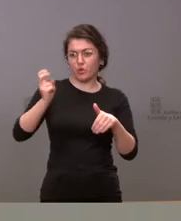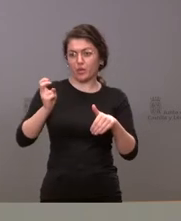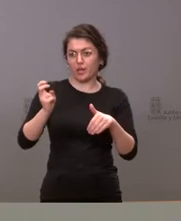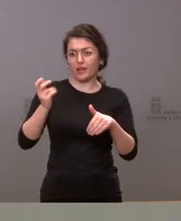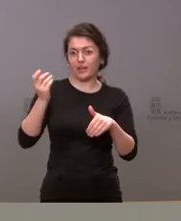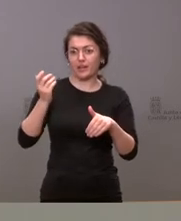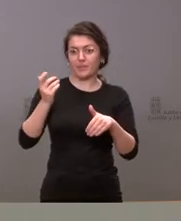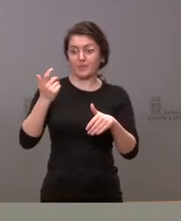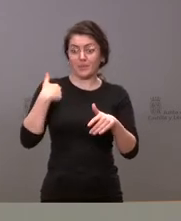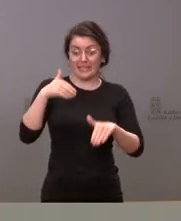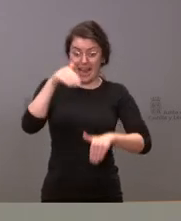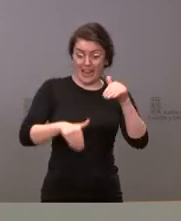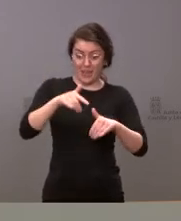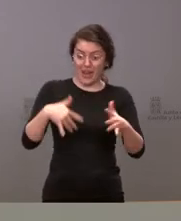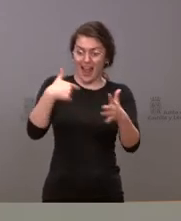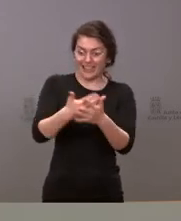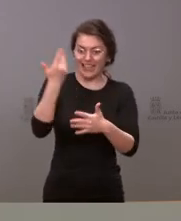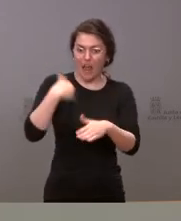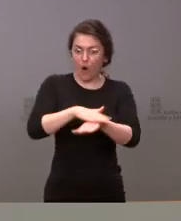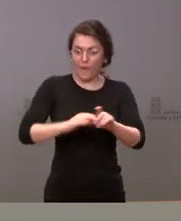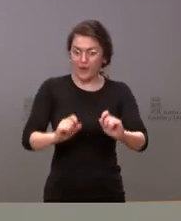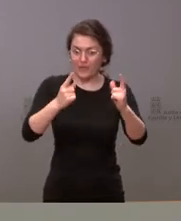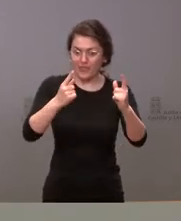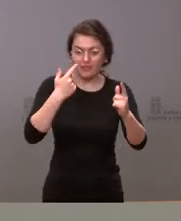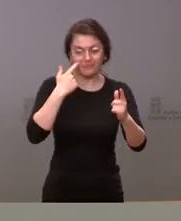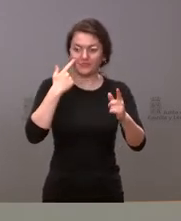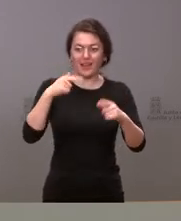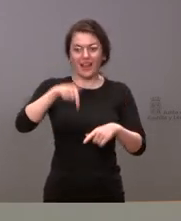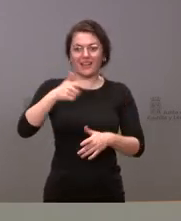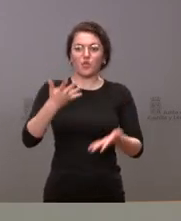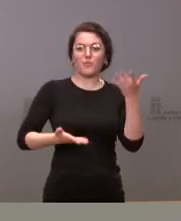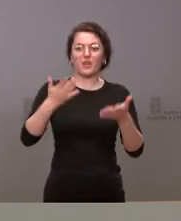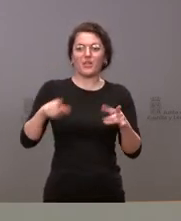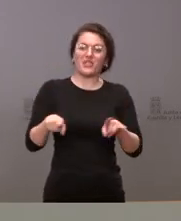elecciones hasta la constitución del gobierno y aquí a veces se compara desde que se convocaron las elecciones.